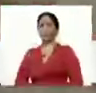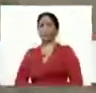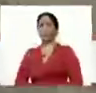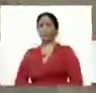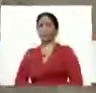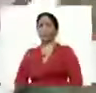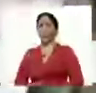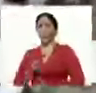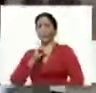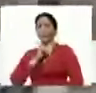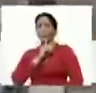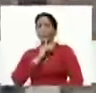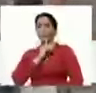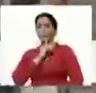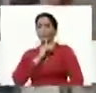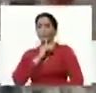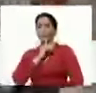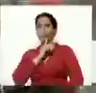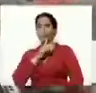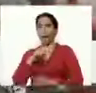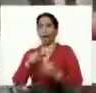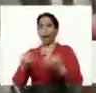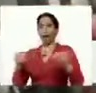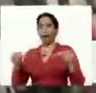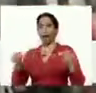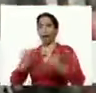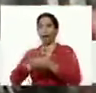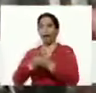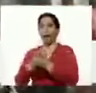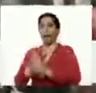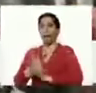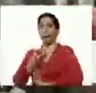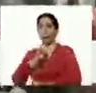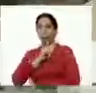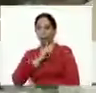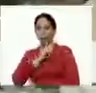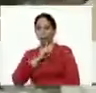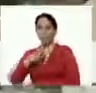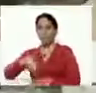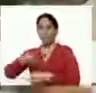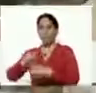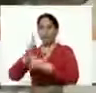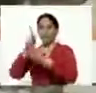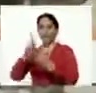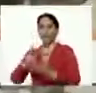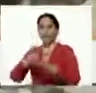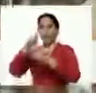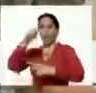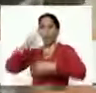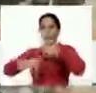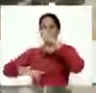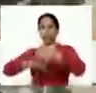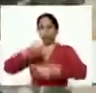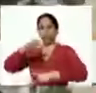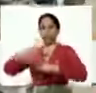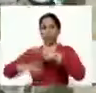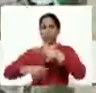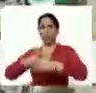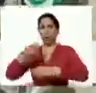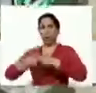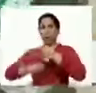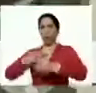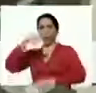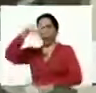llamada harina arepa. Aquí está, presidente. El primer kilo producido en esta